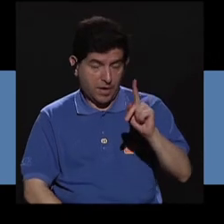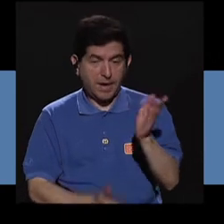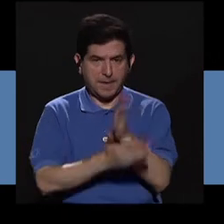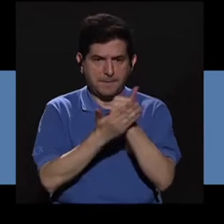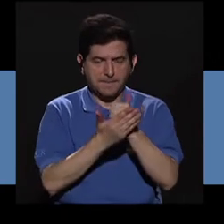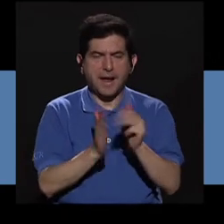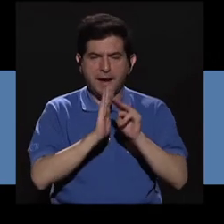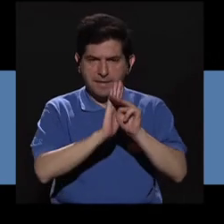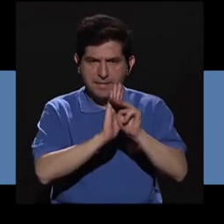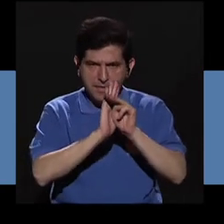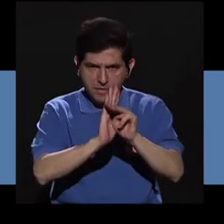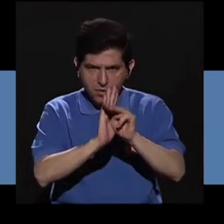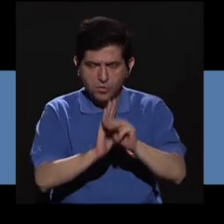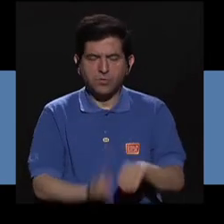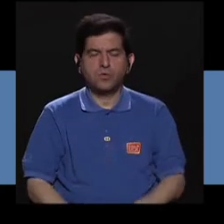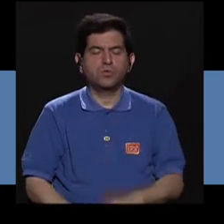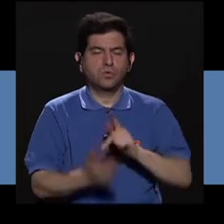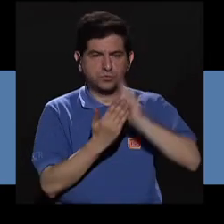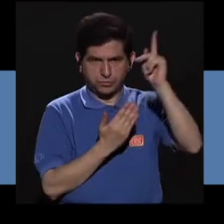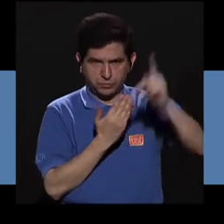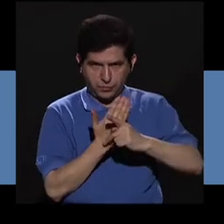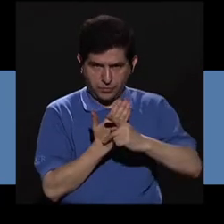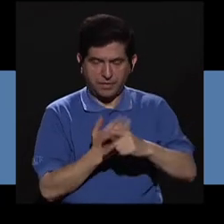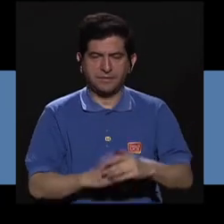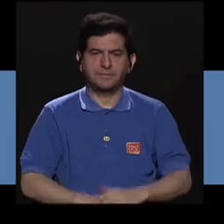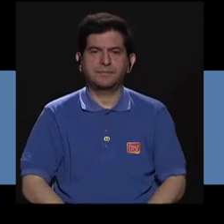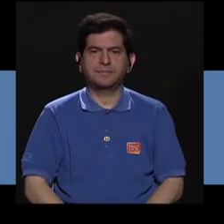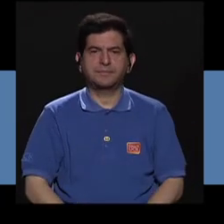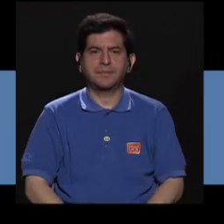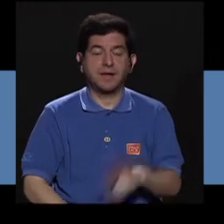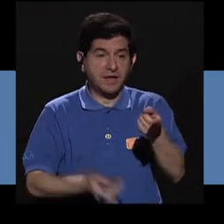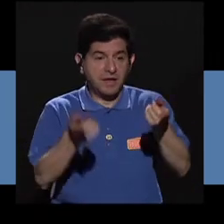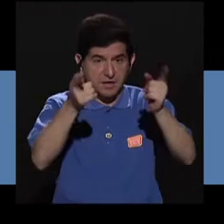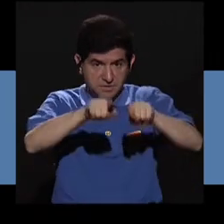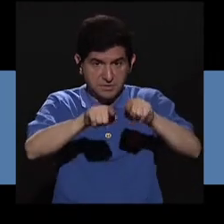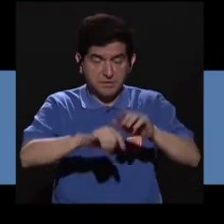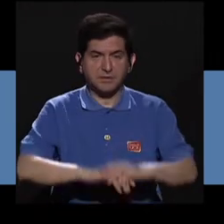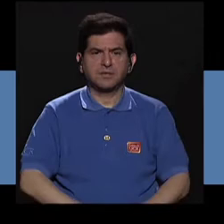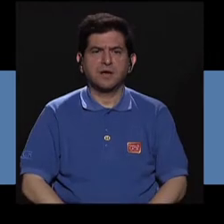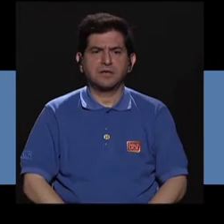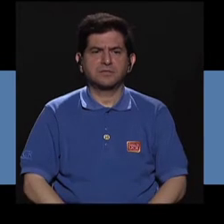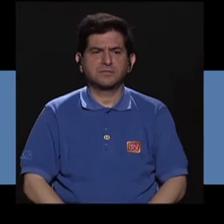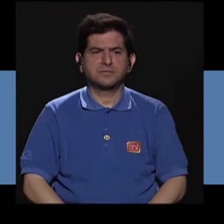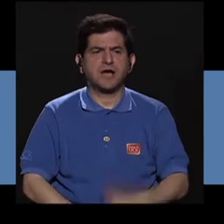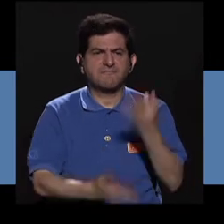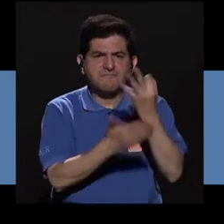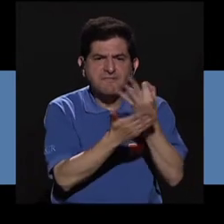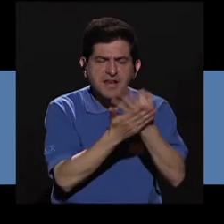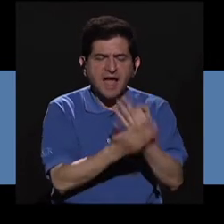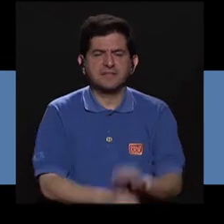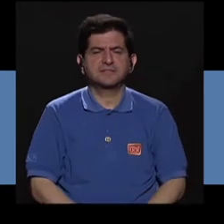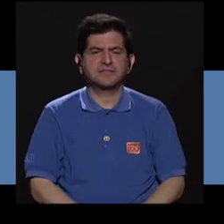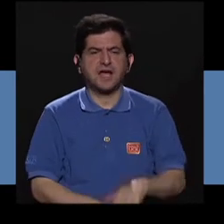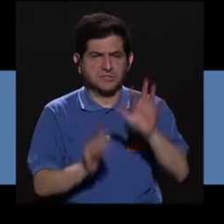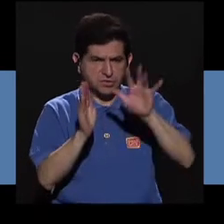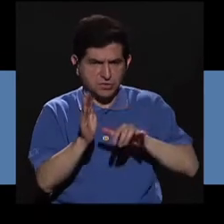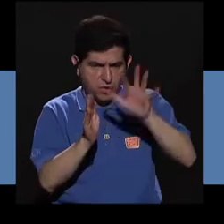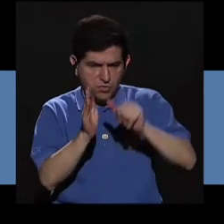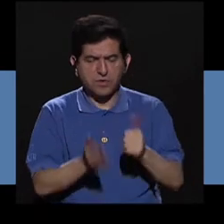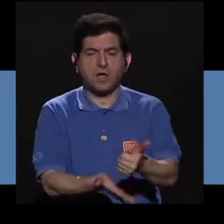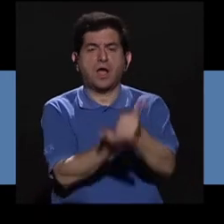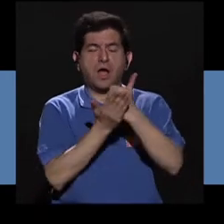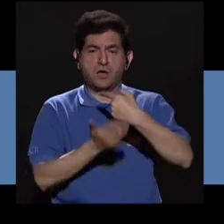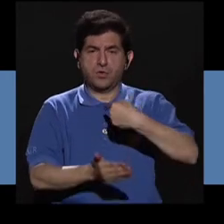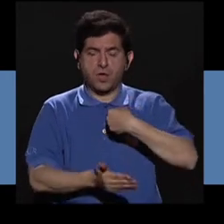Parte de los módulos que nosotros llevamos en este programa son finanzas, contabilidad,